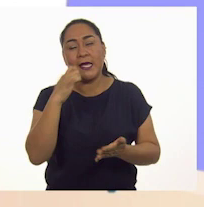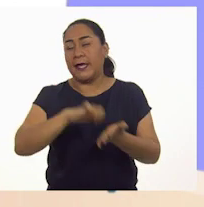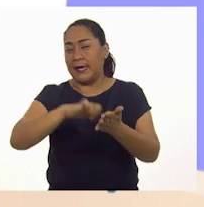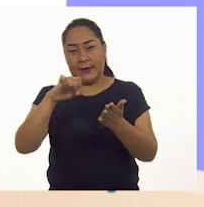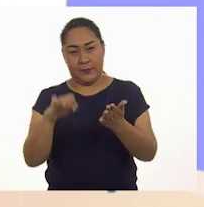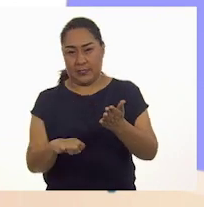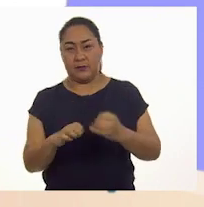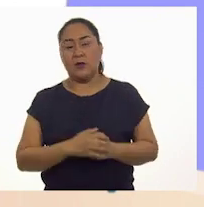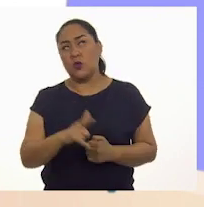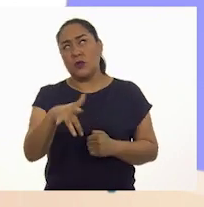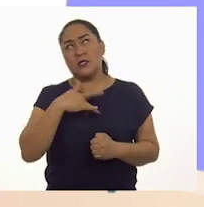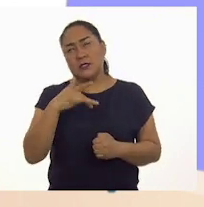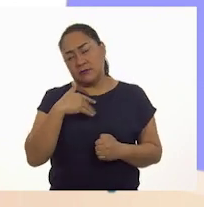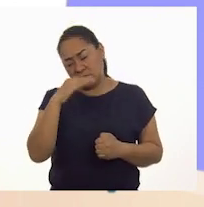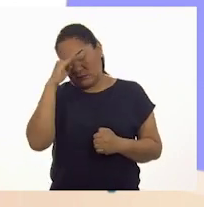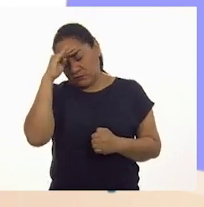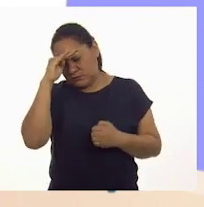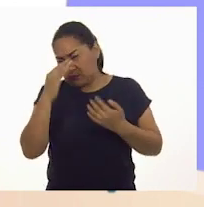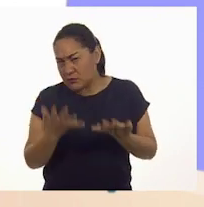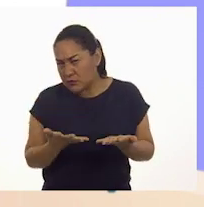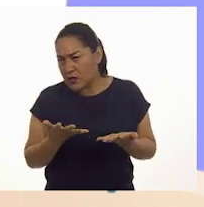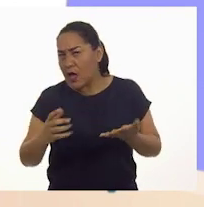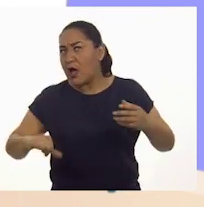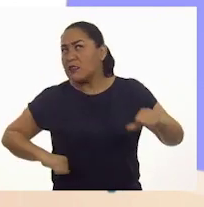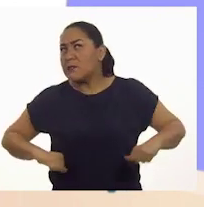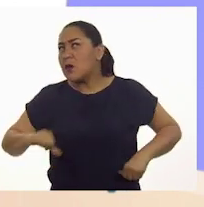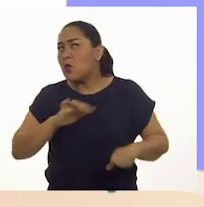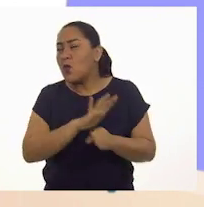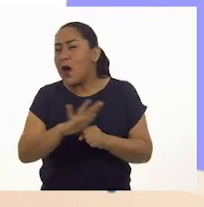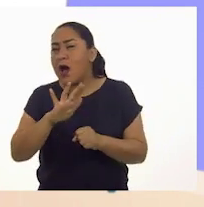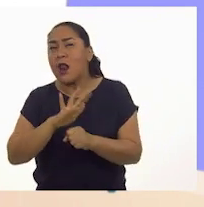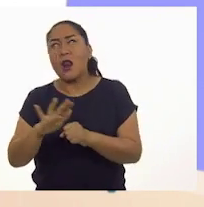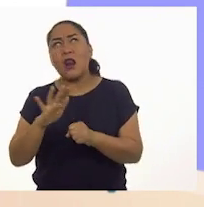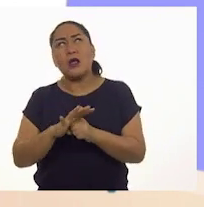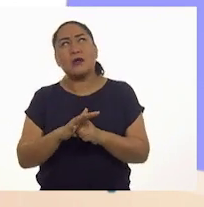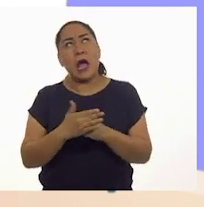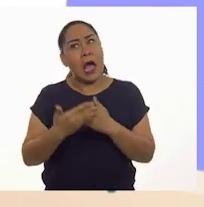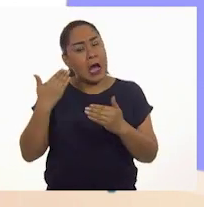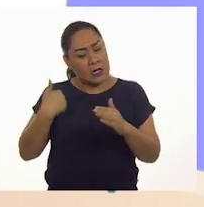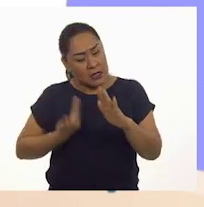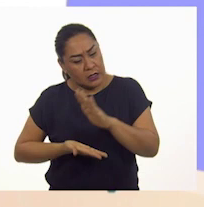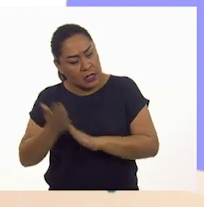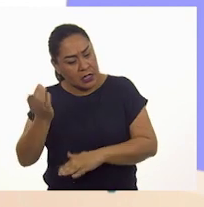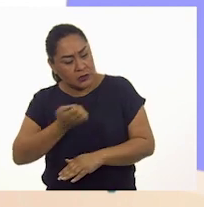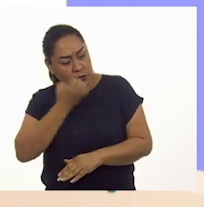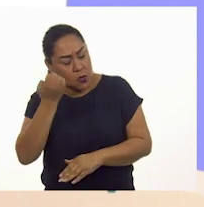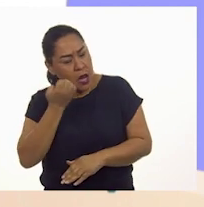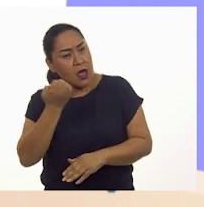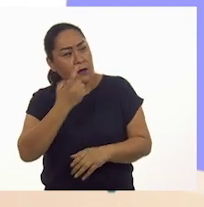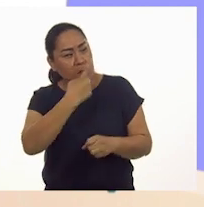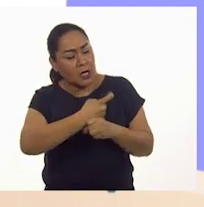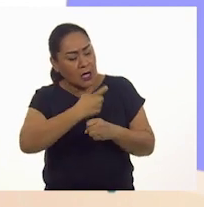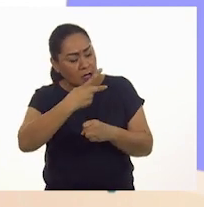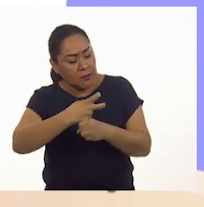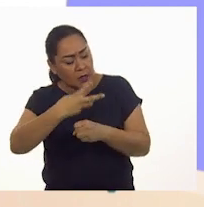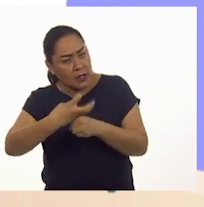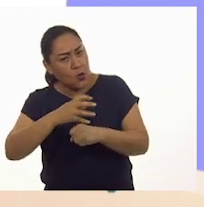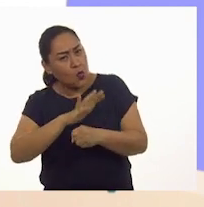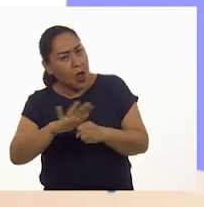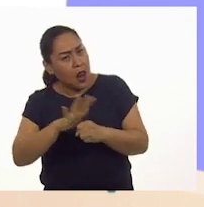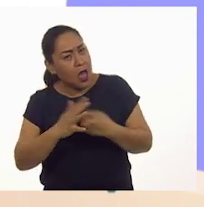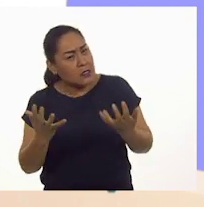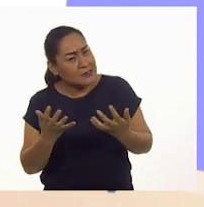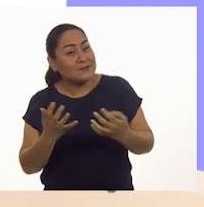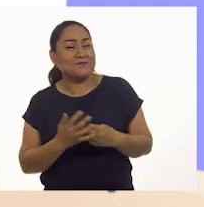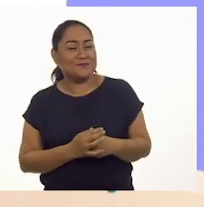ejemplos. Piensen en las actividades que tenemos que hacer para prepararnos para ir a la escuela y pónganlas en orden. ¡Sí!